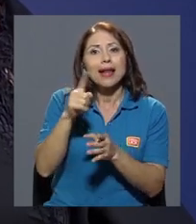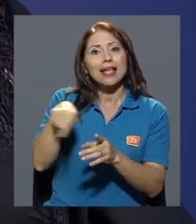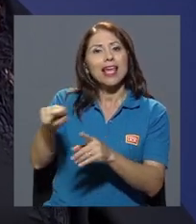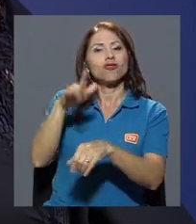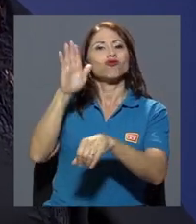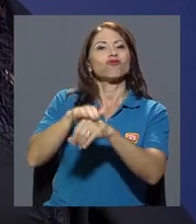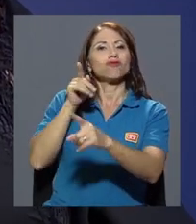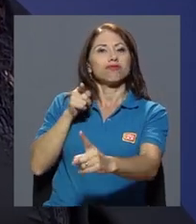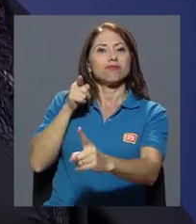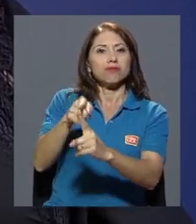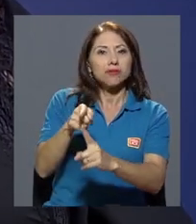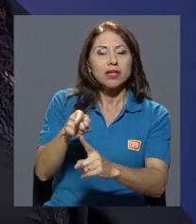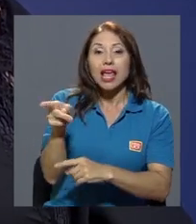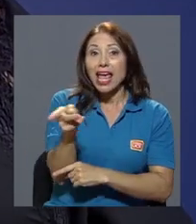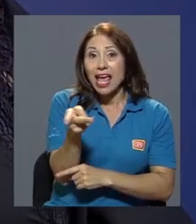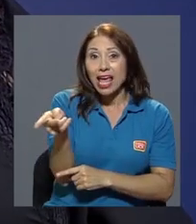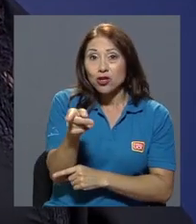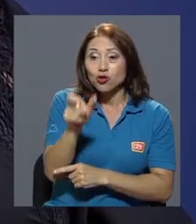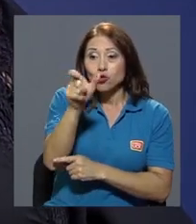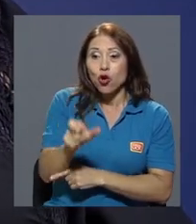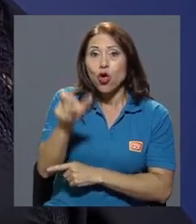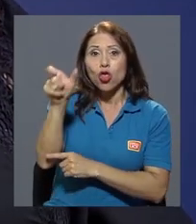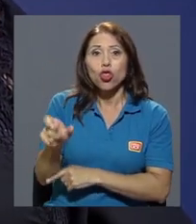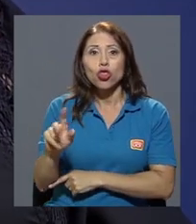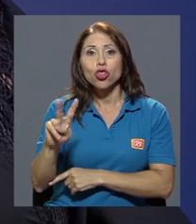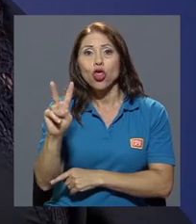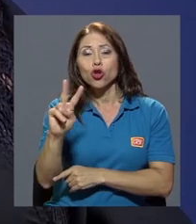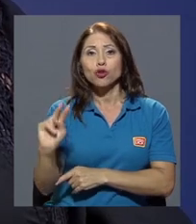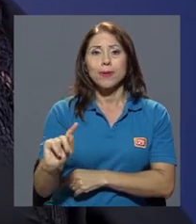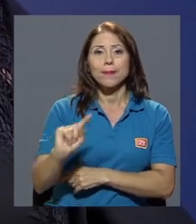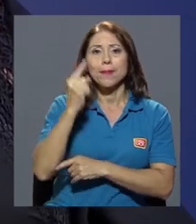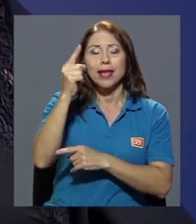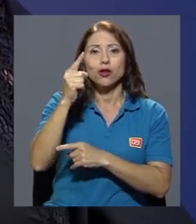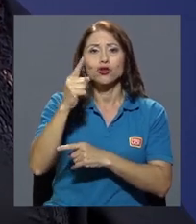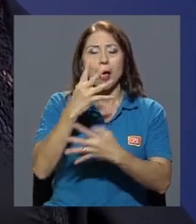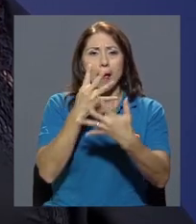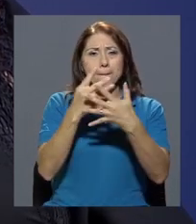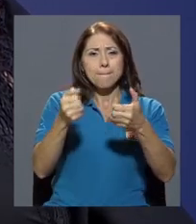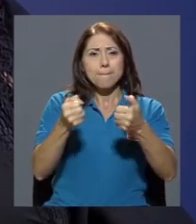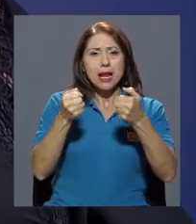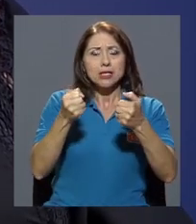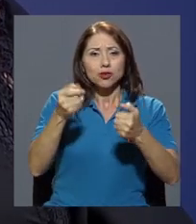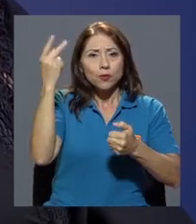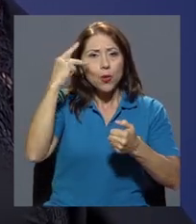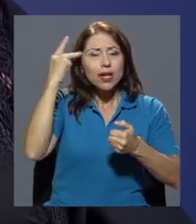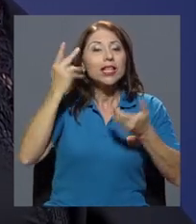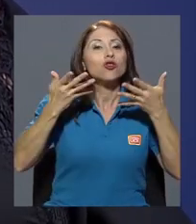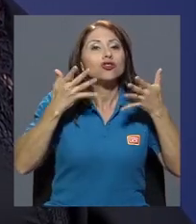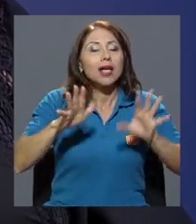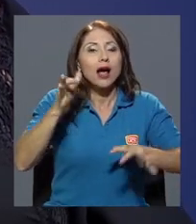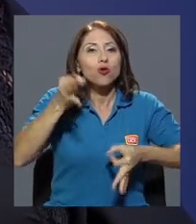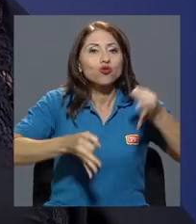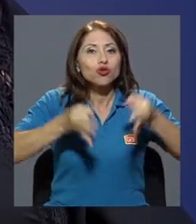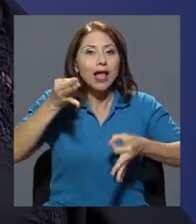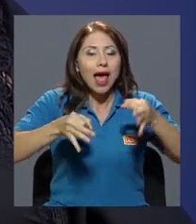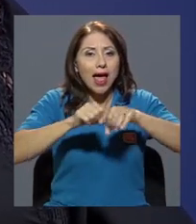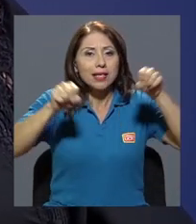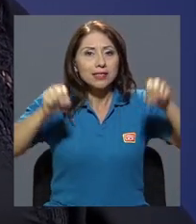y son contabilizados como los dos primeros presos políticos ya juzgados en el sistema